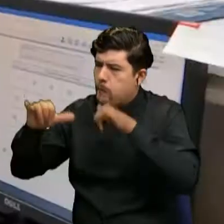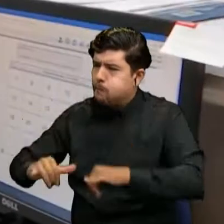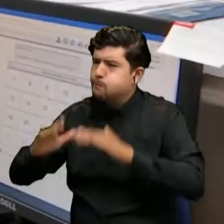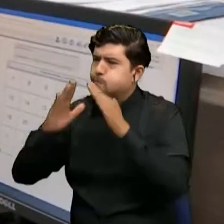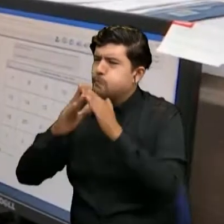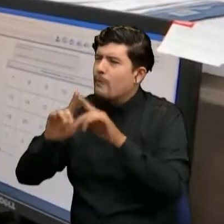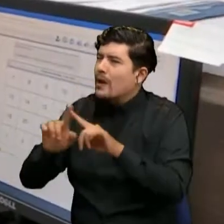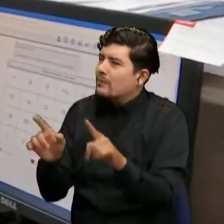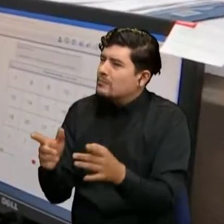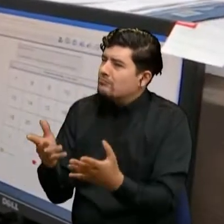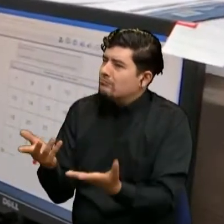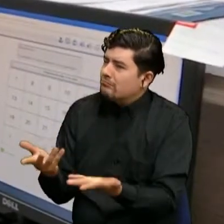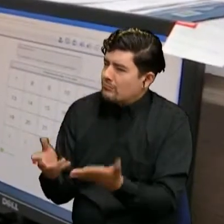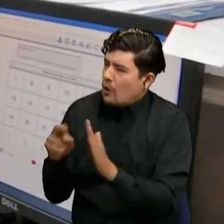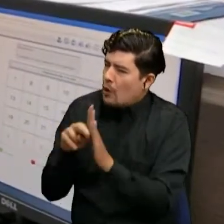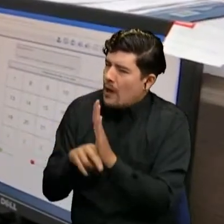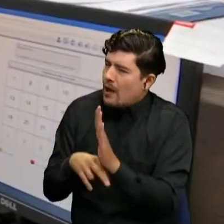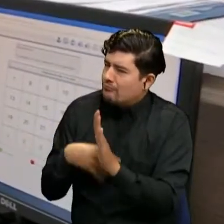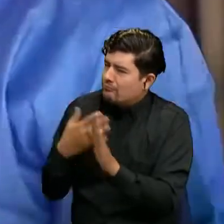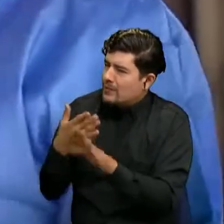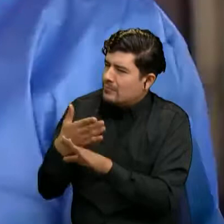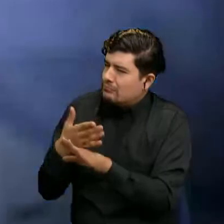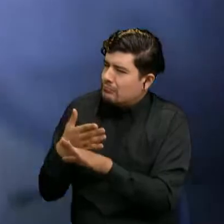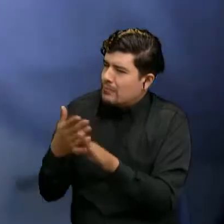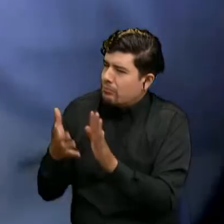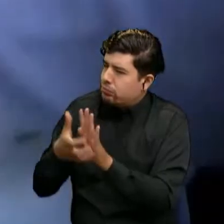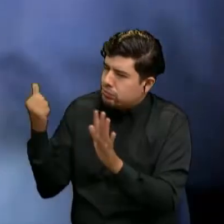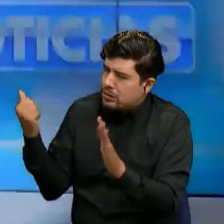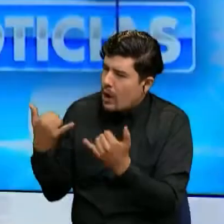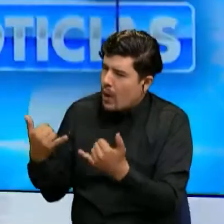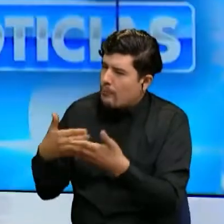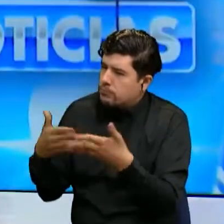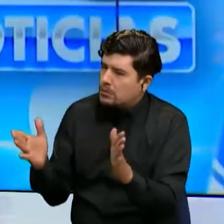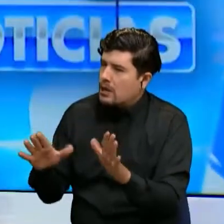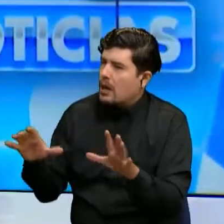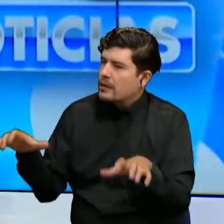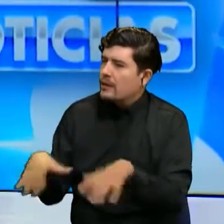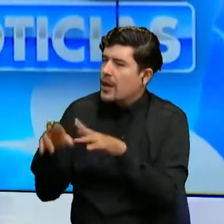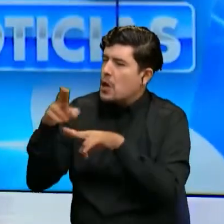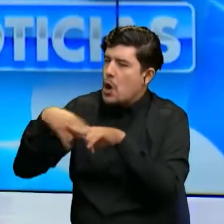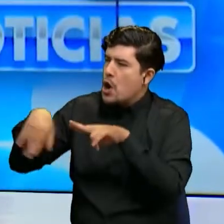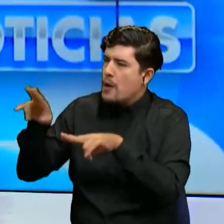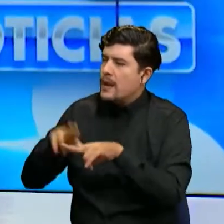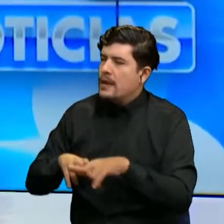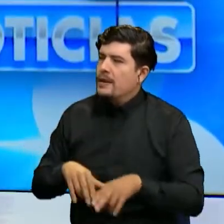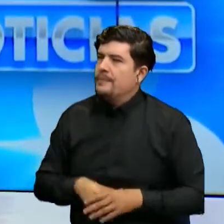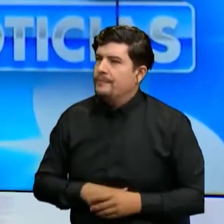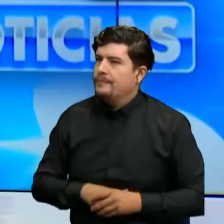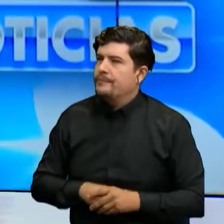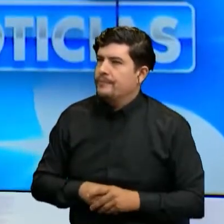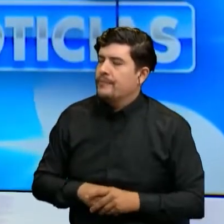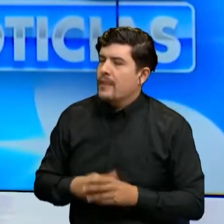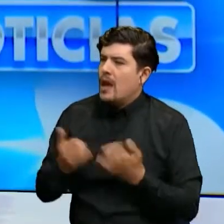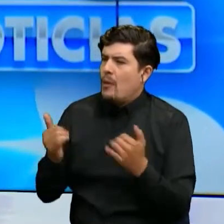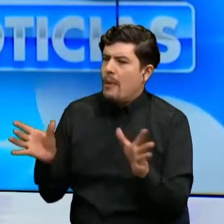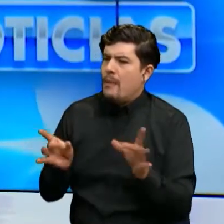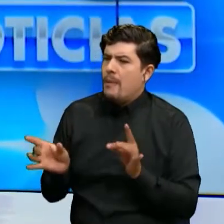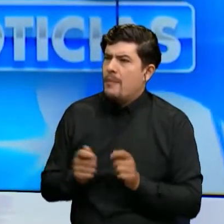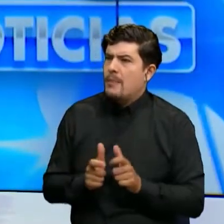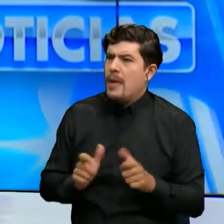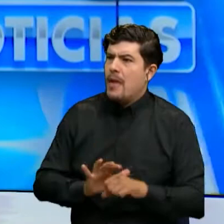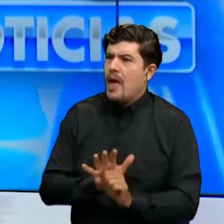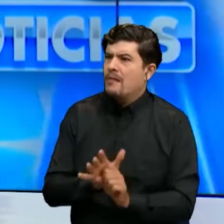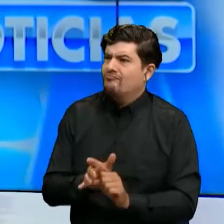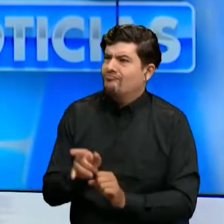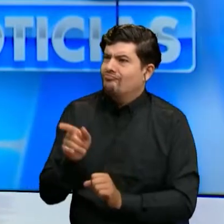finalmente se retomaron las actividades normalmente. Ante este panorama, ¿qué medidas se van a implementar? ¿Qué restricciones van a